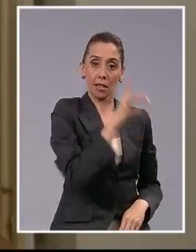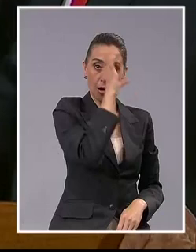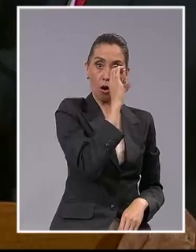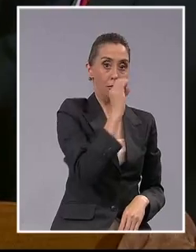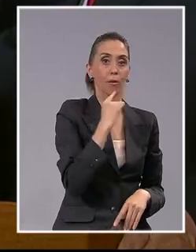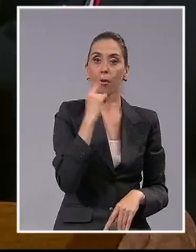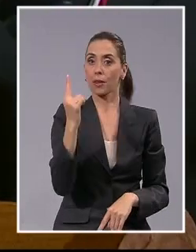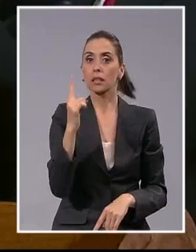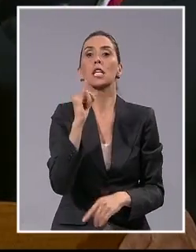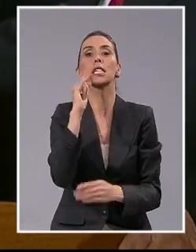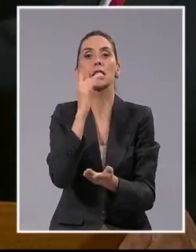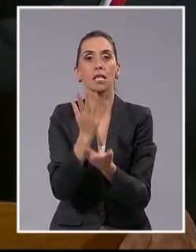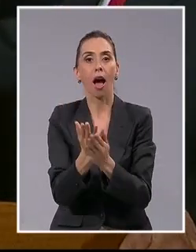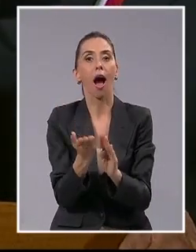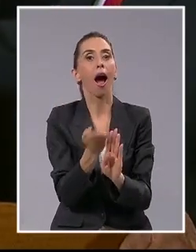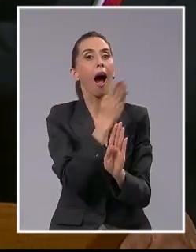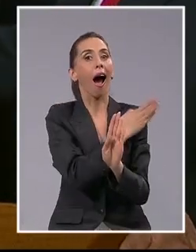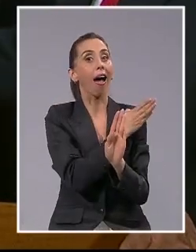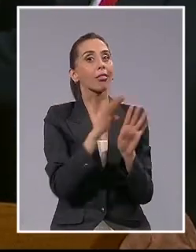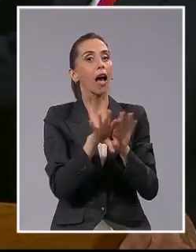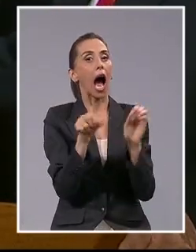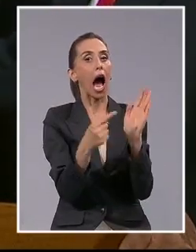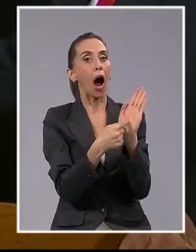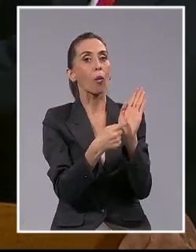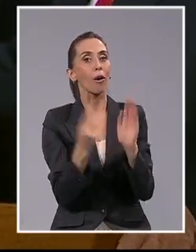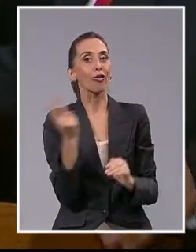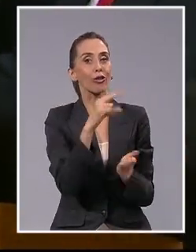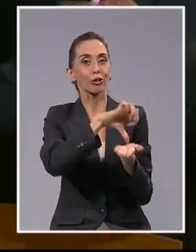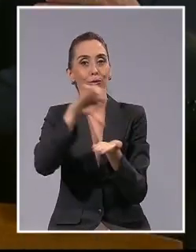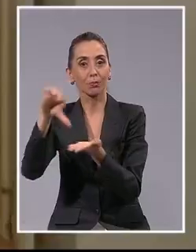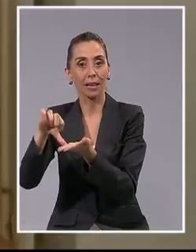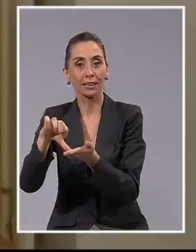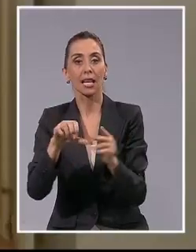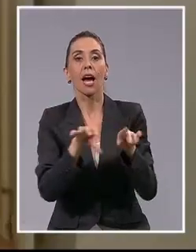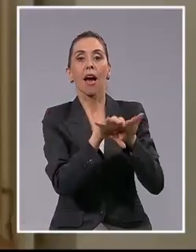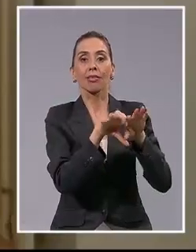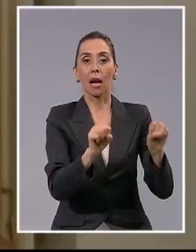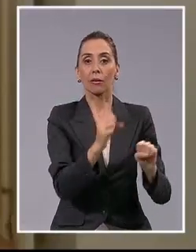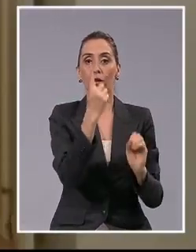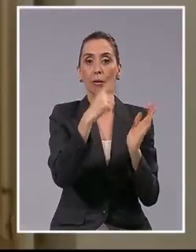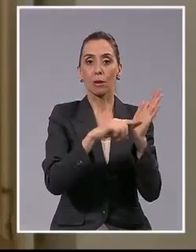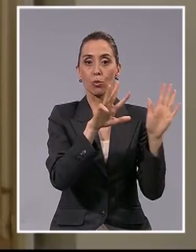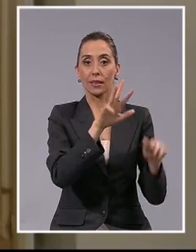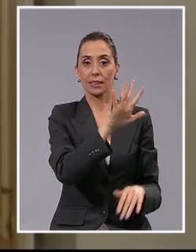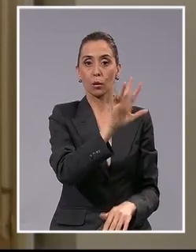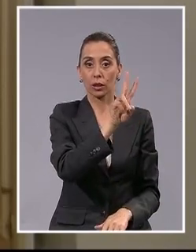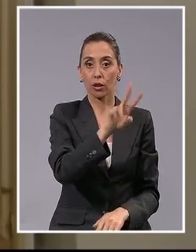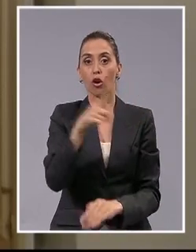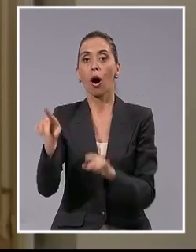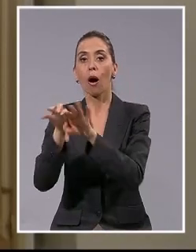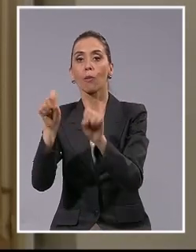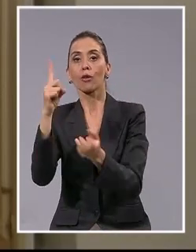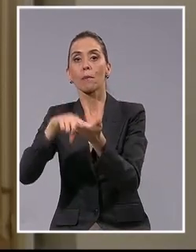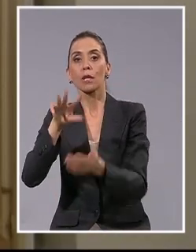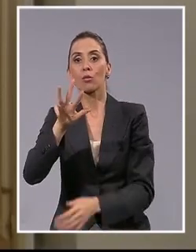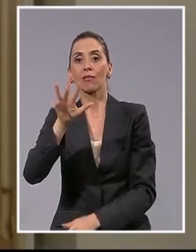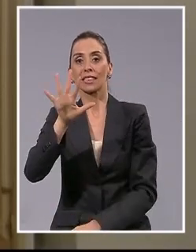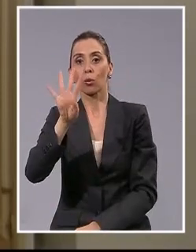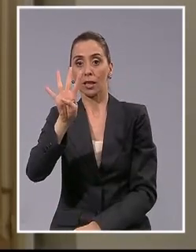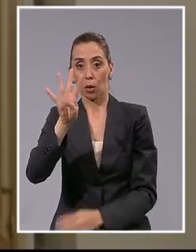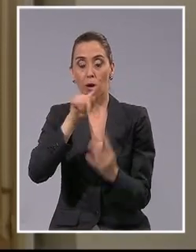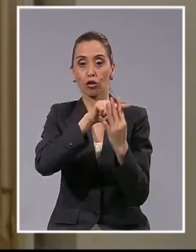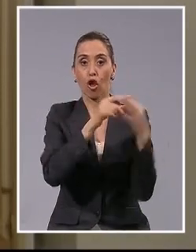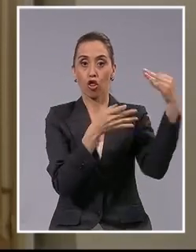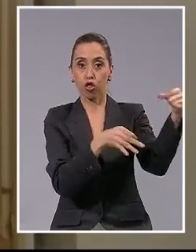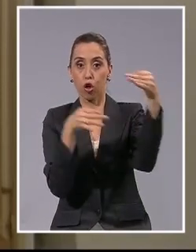que sí existe un acuerdo entre ambas partes, los tratados del año 52 y 54, los cuales